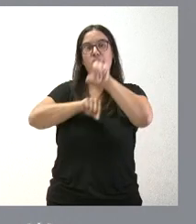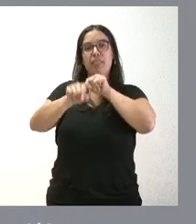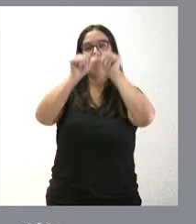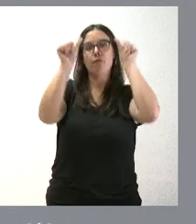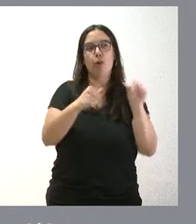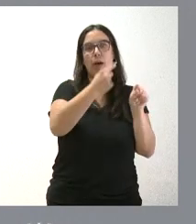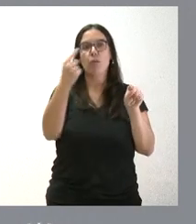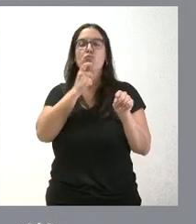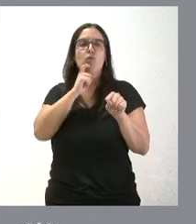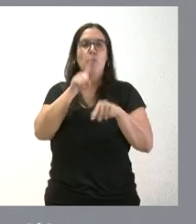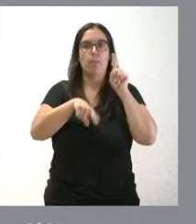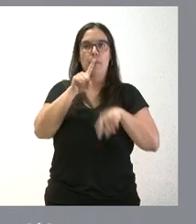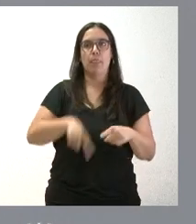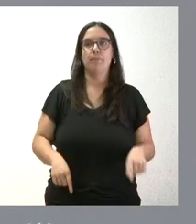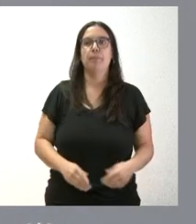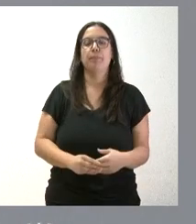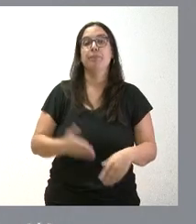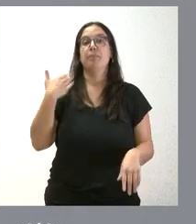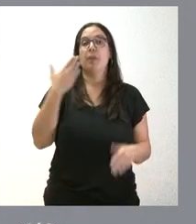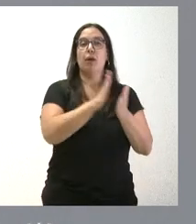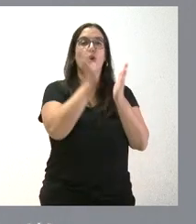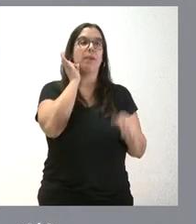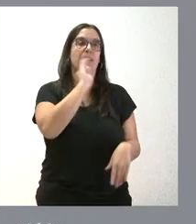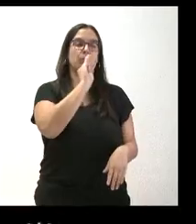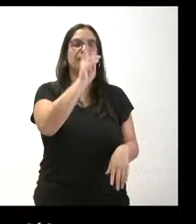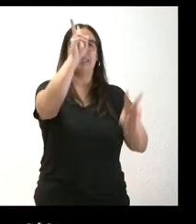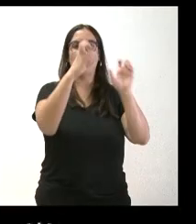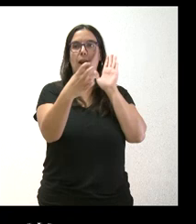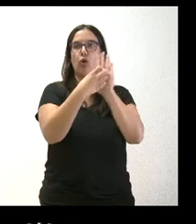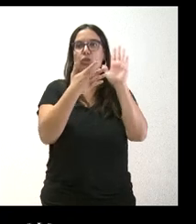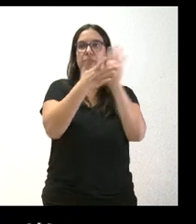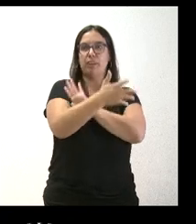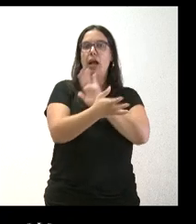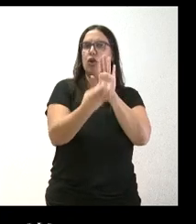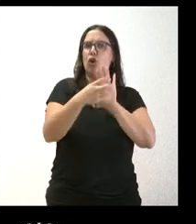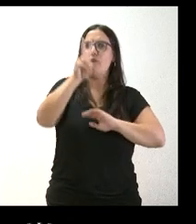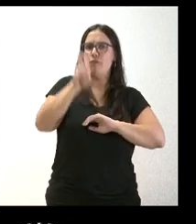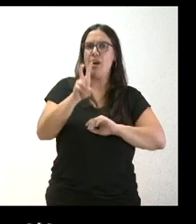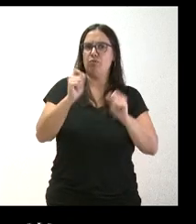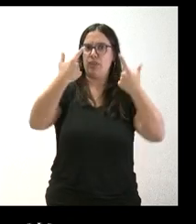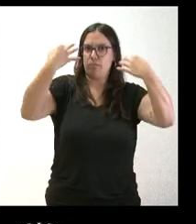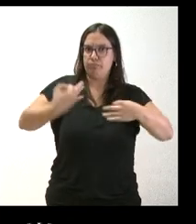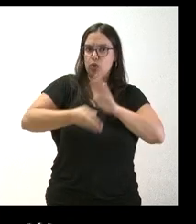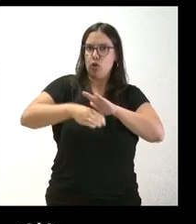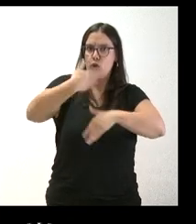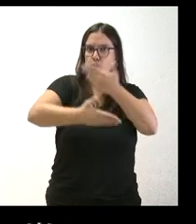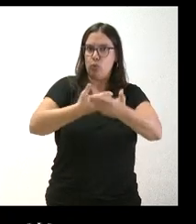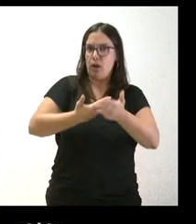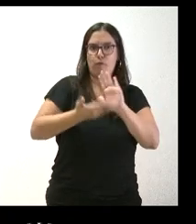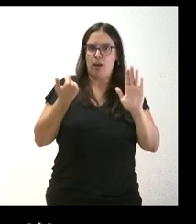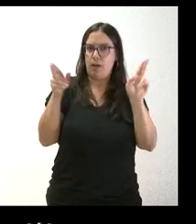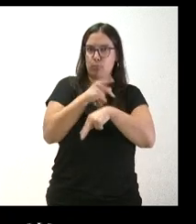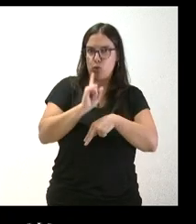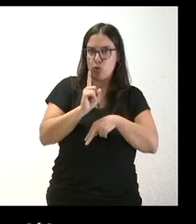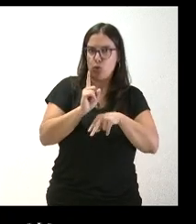utilización del mismo. Sí, volviendo a la pregunta de mi compañera sobre el logo, entonces entiendo que el logo sigue vigente. El logo actual no se ha retirado y